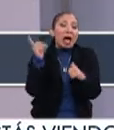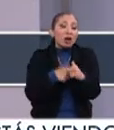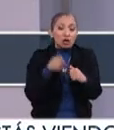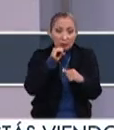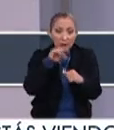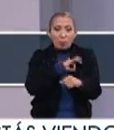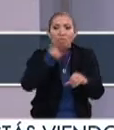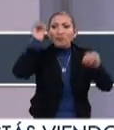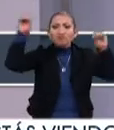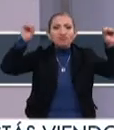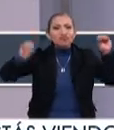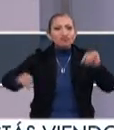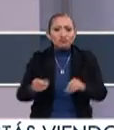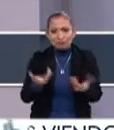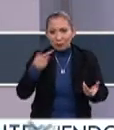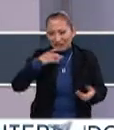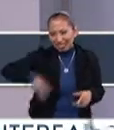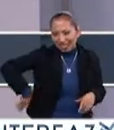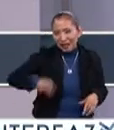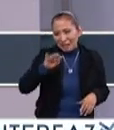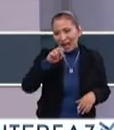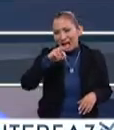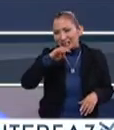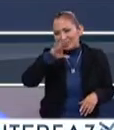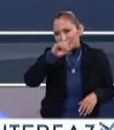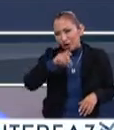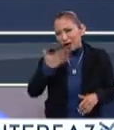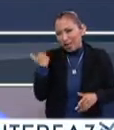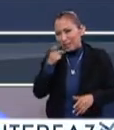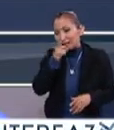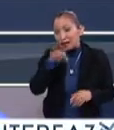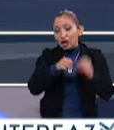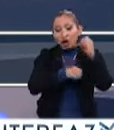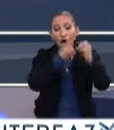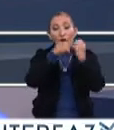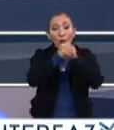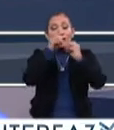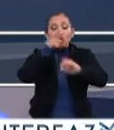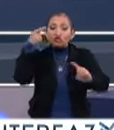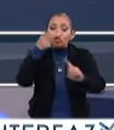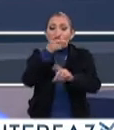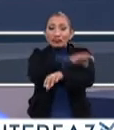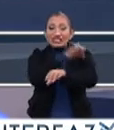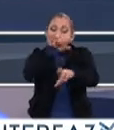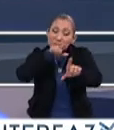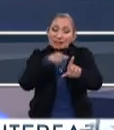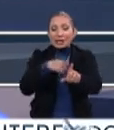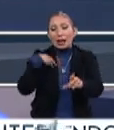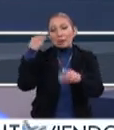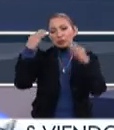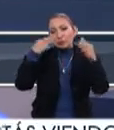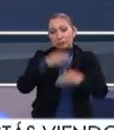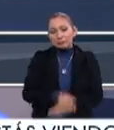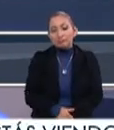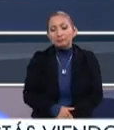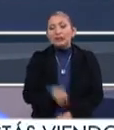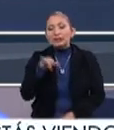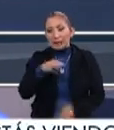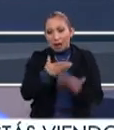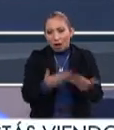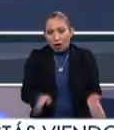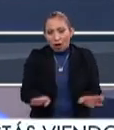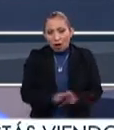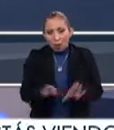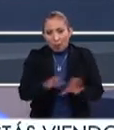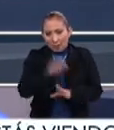tener instalaciones. Que es lo que nos contaba Francisco, que ahora hay objetos diseñados en exclusiva para el MUNAL. Sí, ahora es